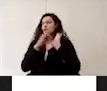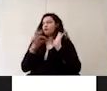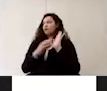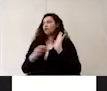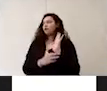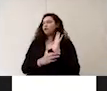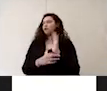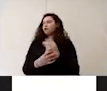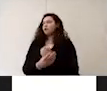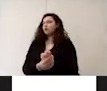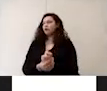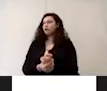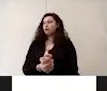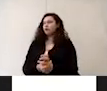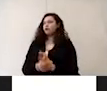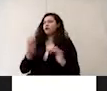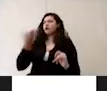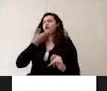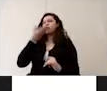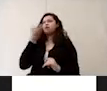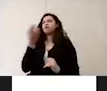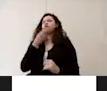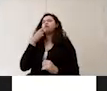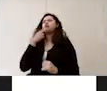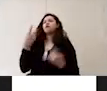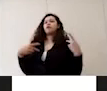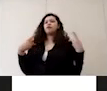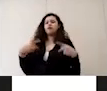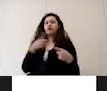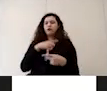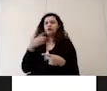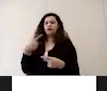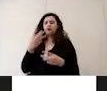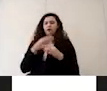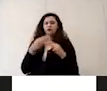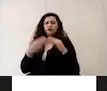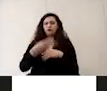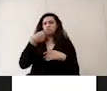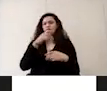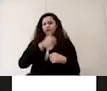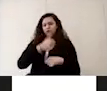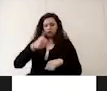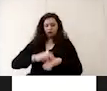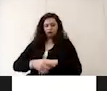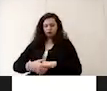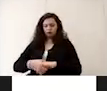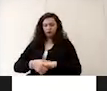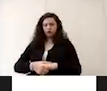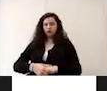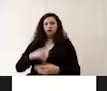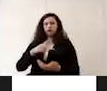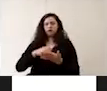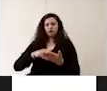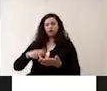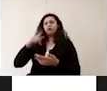de uso común el personal debe llevar su propio material pluma lápiz